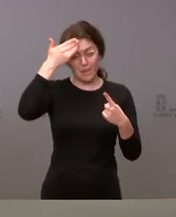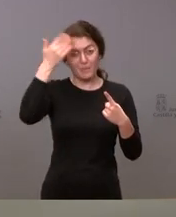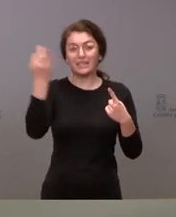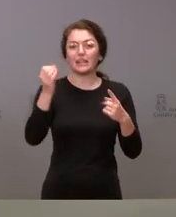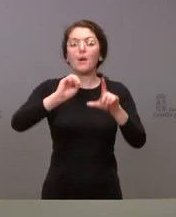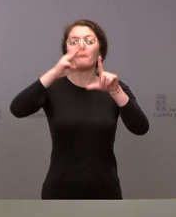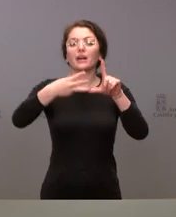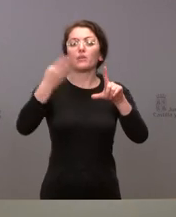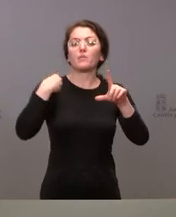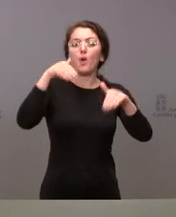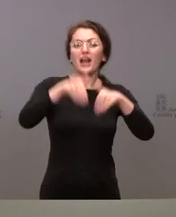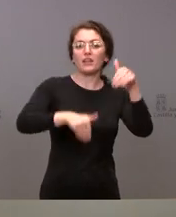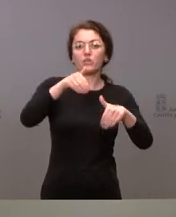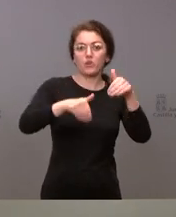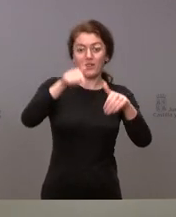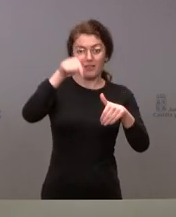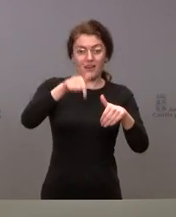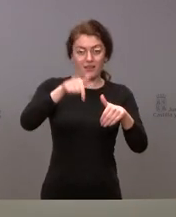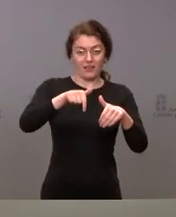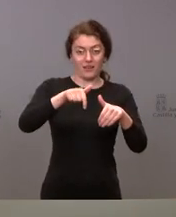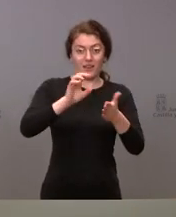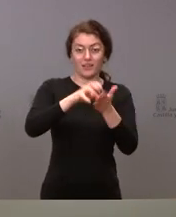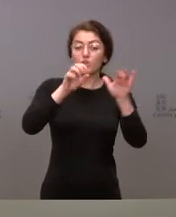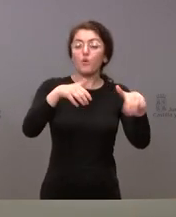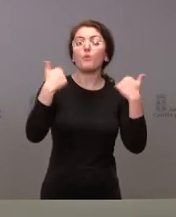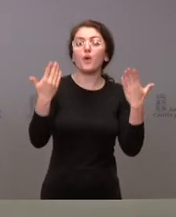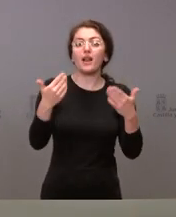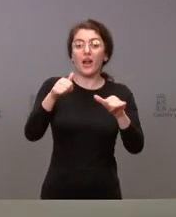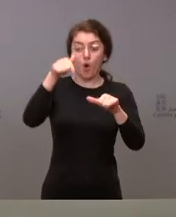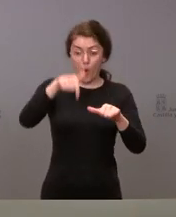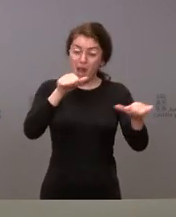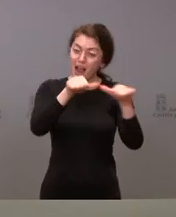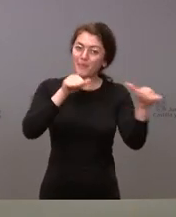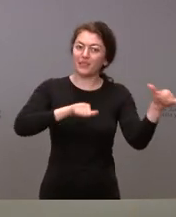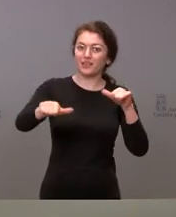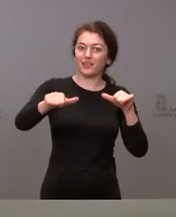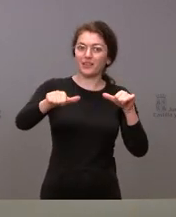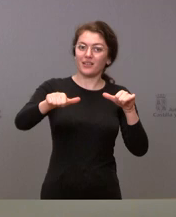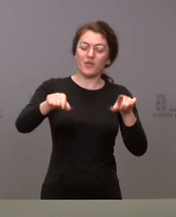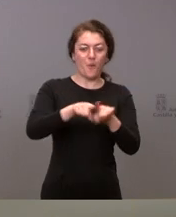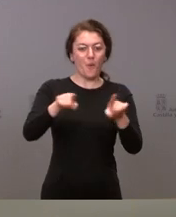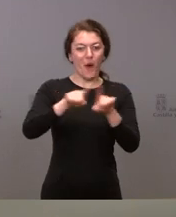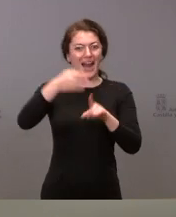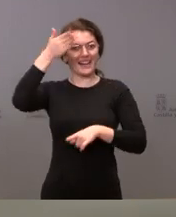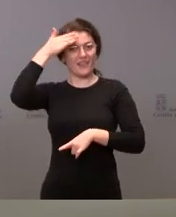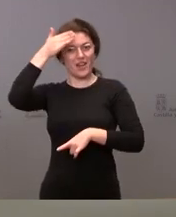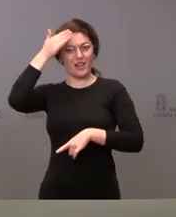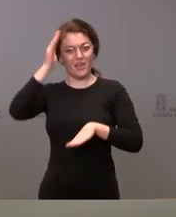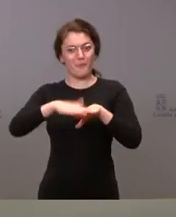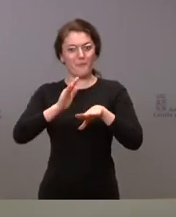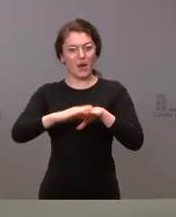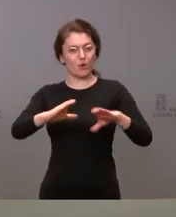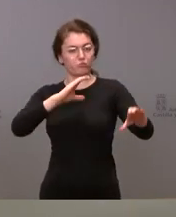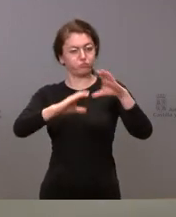web de las elecciones a las Cortes de Castilla y León va a ser, a partir de hoy, el elemento de referencia para tener comunicación